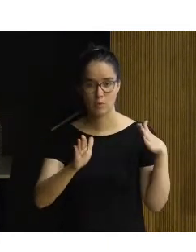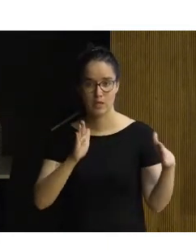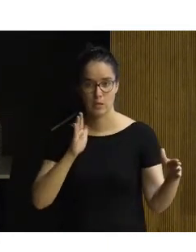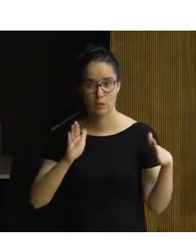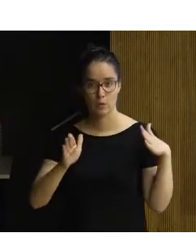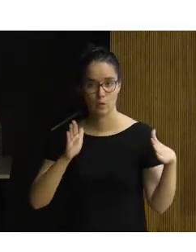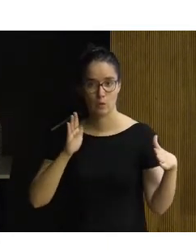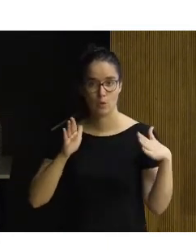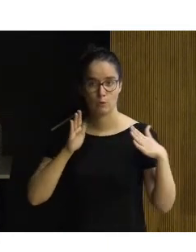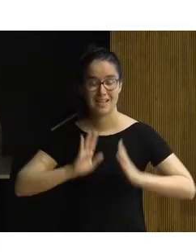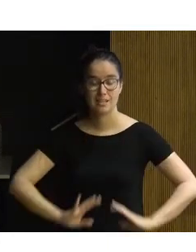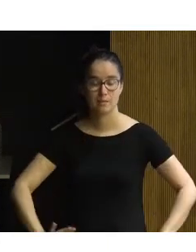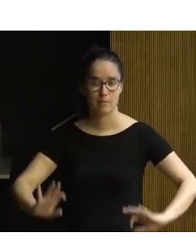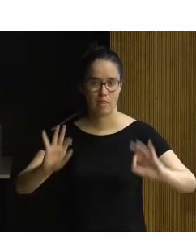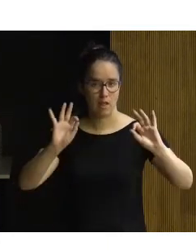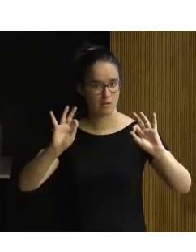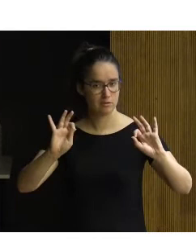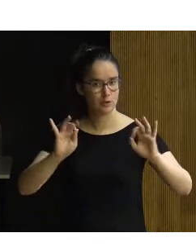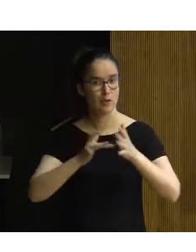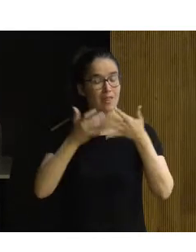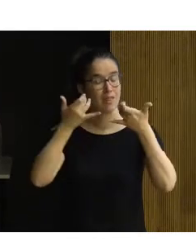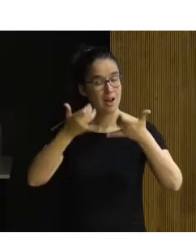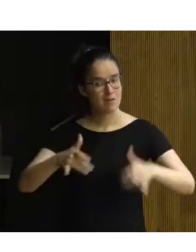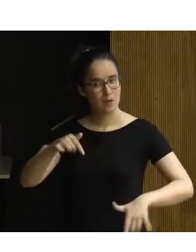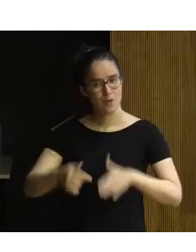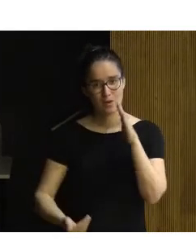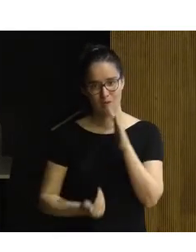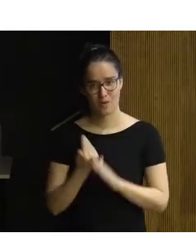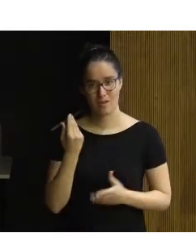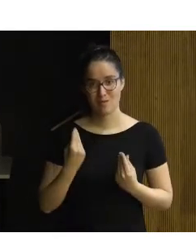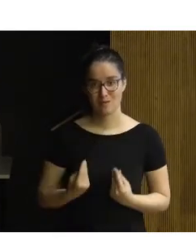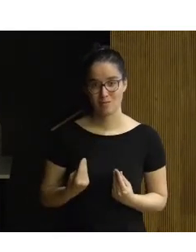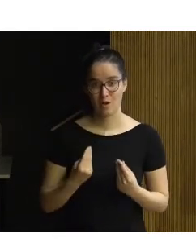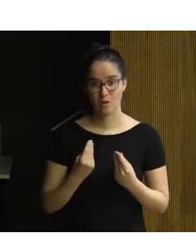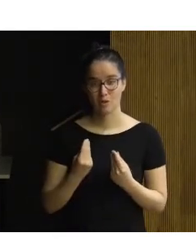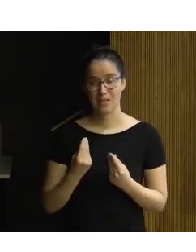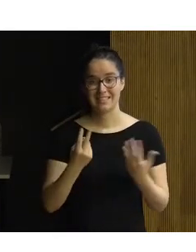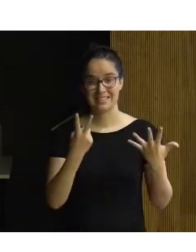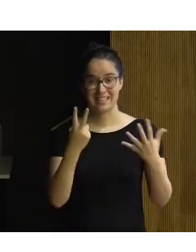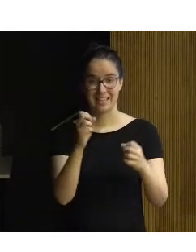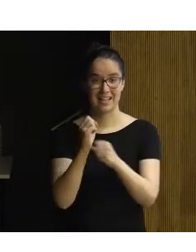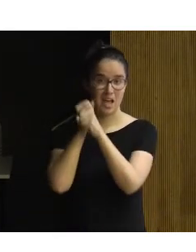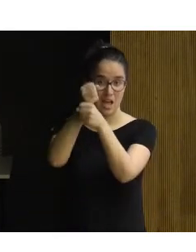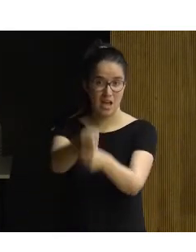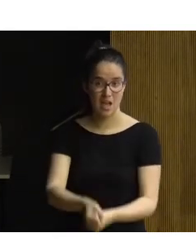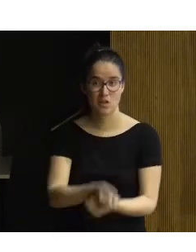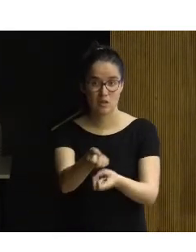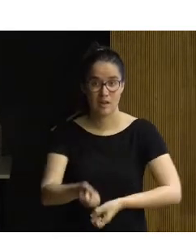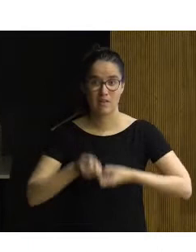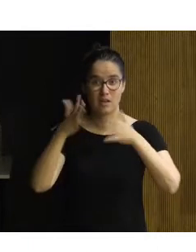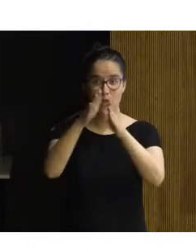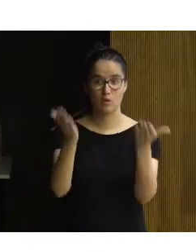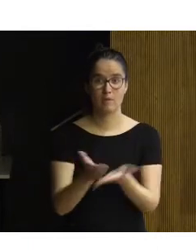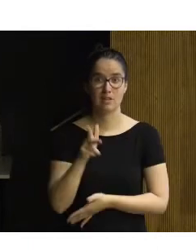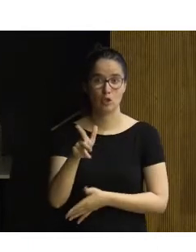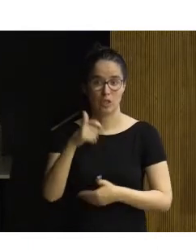especial celebración, el que se celebre esta jornada. Se están cumpliendo los 70 años de la Declaración Universal de los